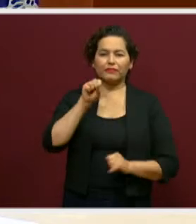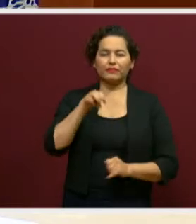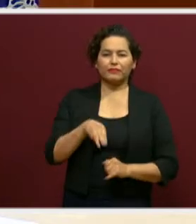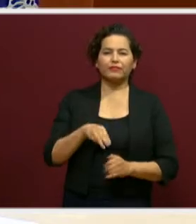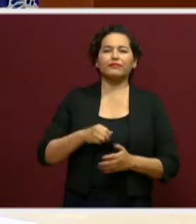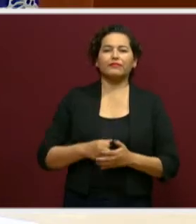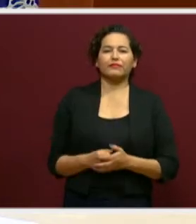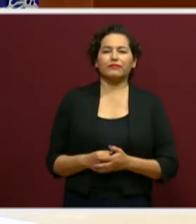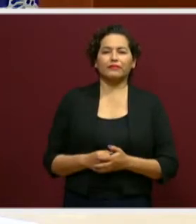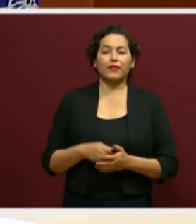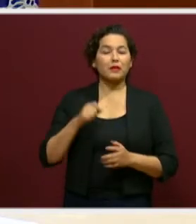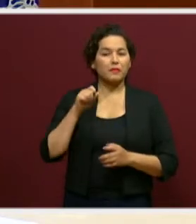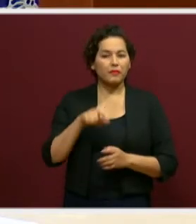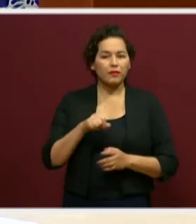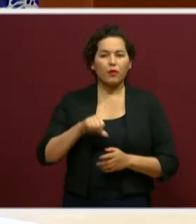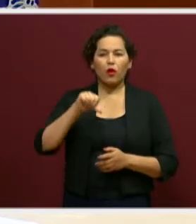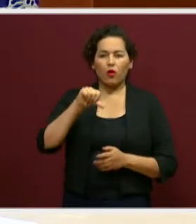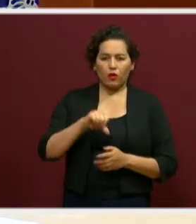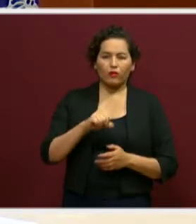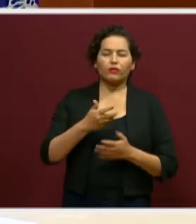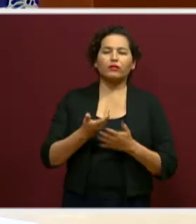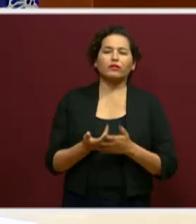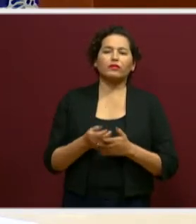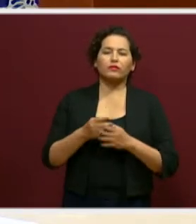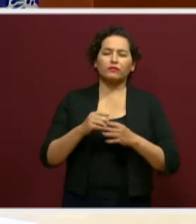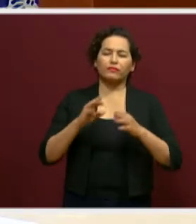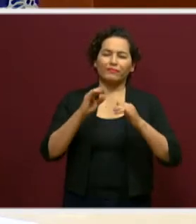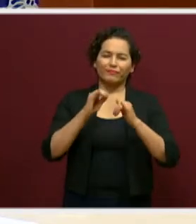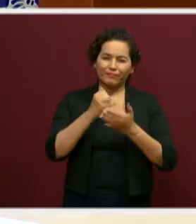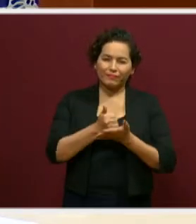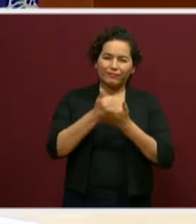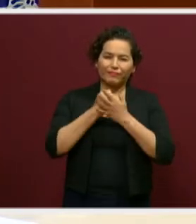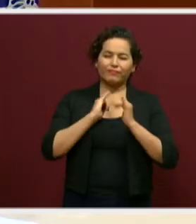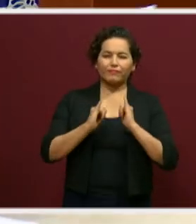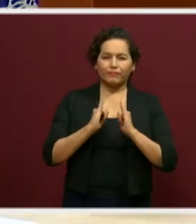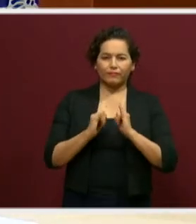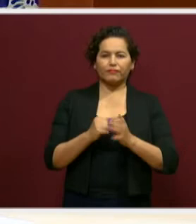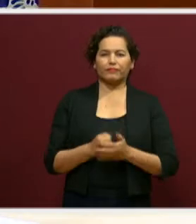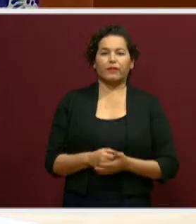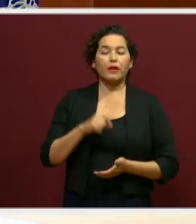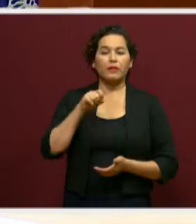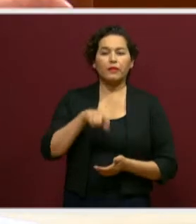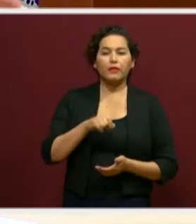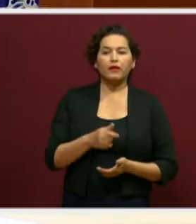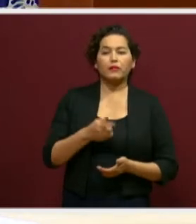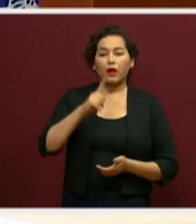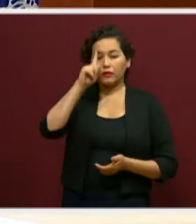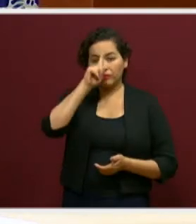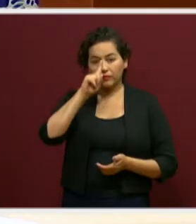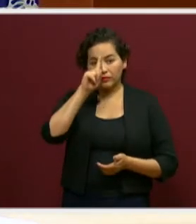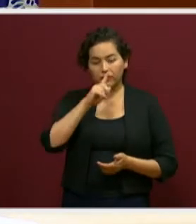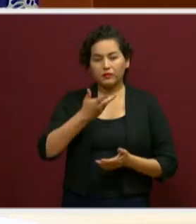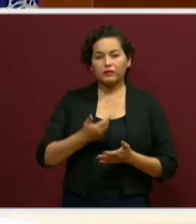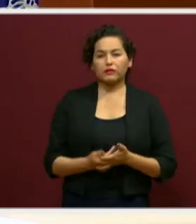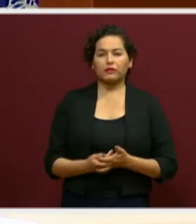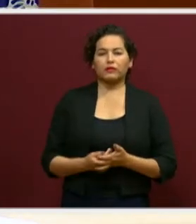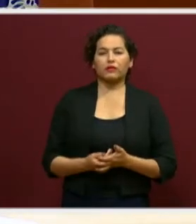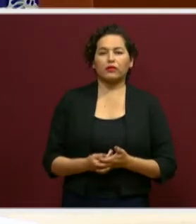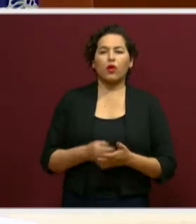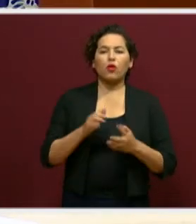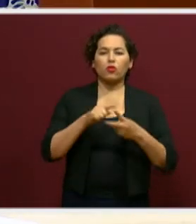mexicana y nos estará acompañando durante la transmisión de este programa. También le recomiendo que anote estos dos